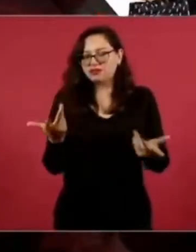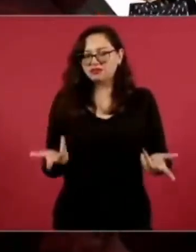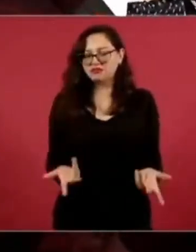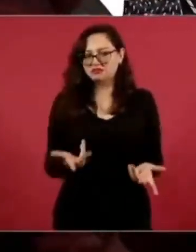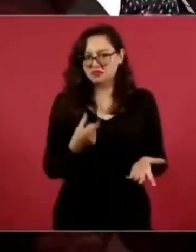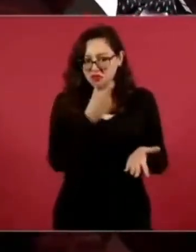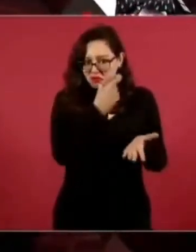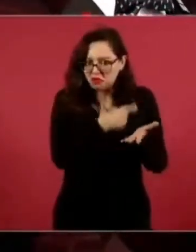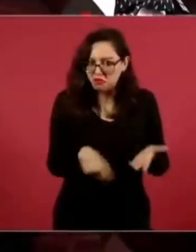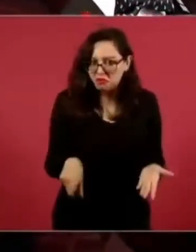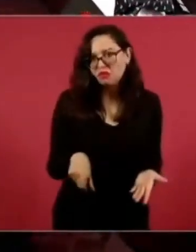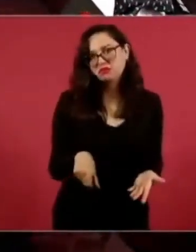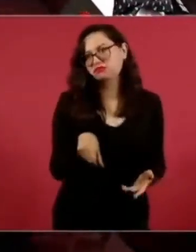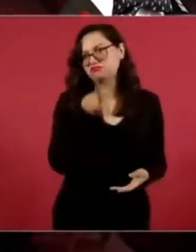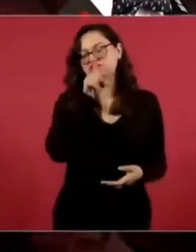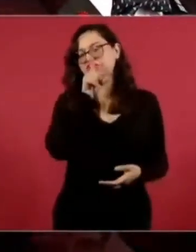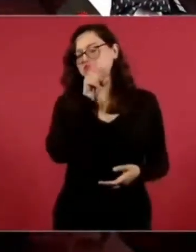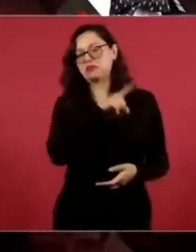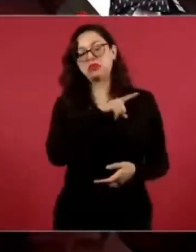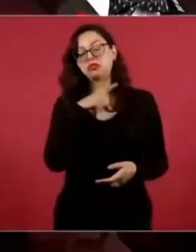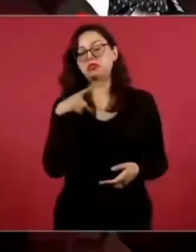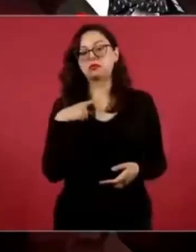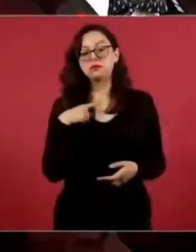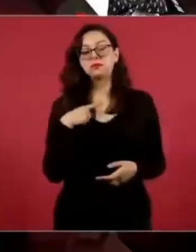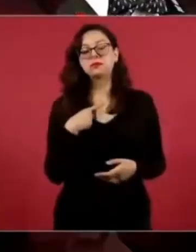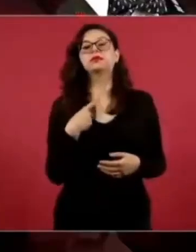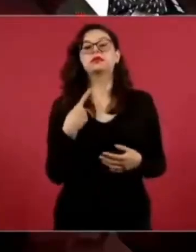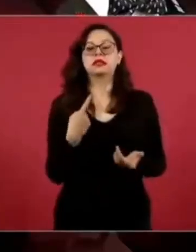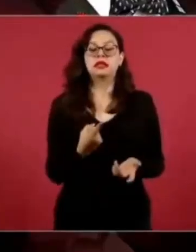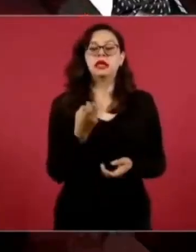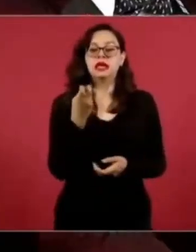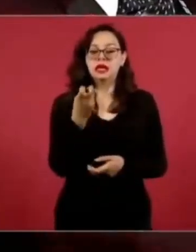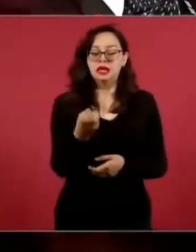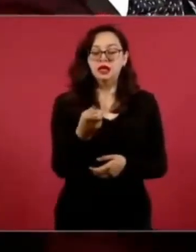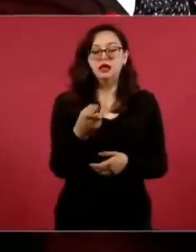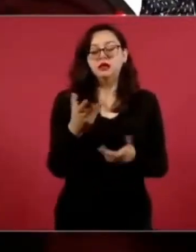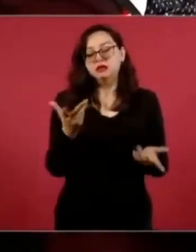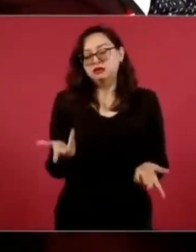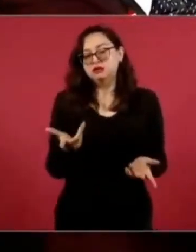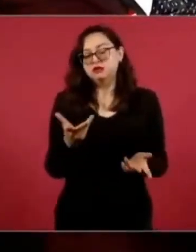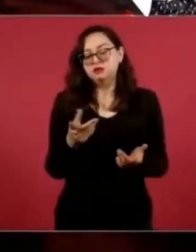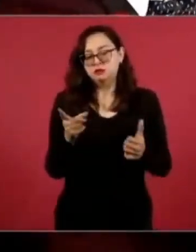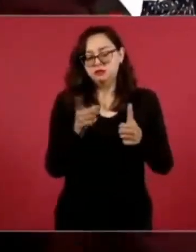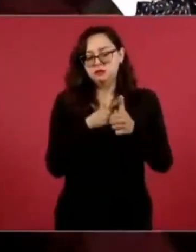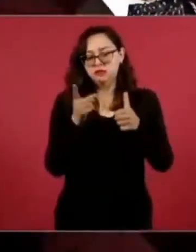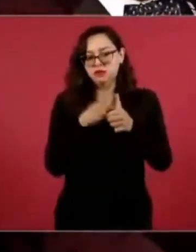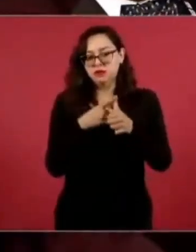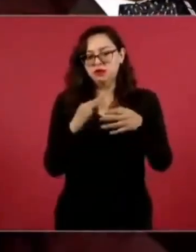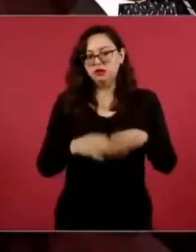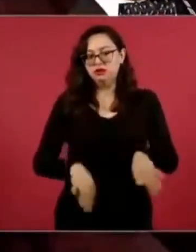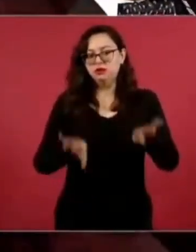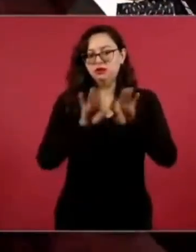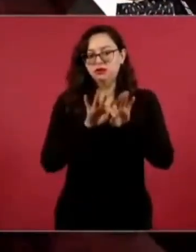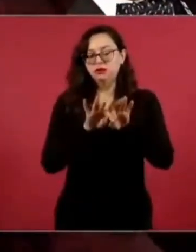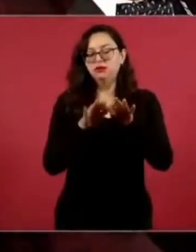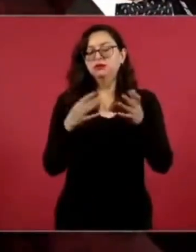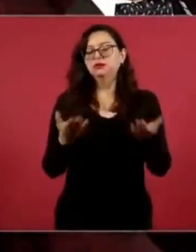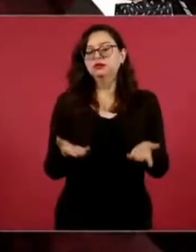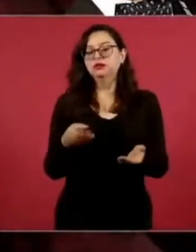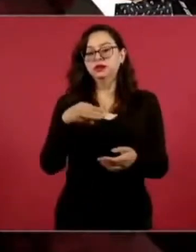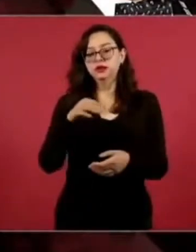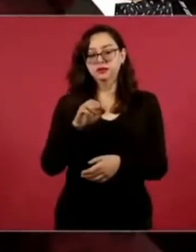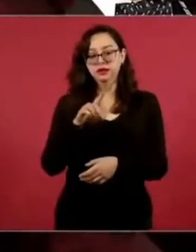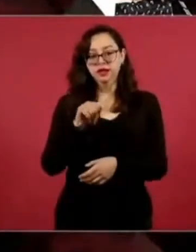en esa entrevista salieron fue que uno, que se iba a hacer una importación de emergencia para la clínica de tratamiento de adicciones,